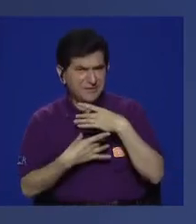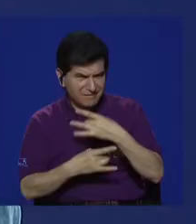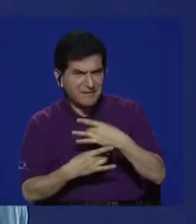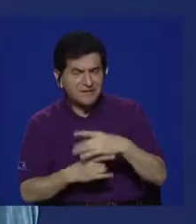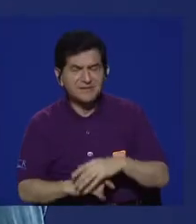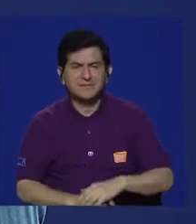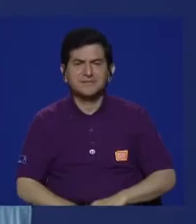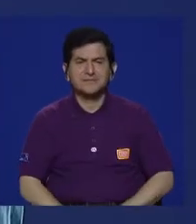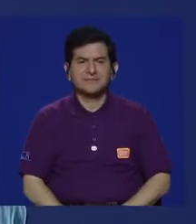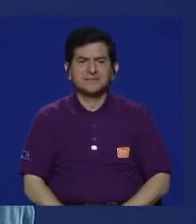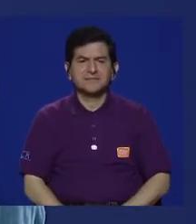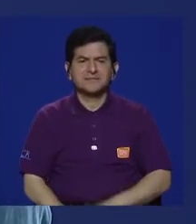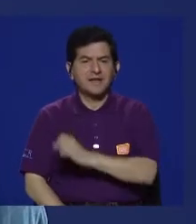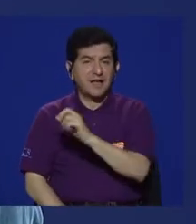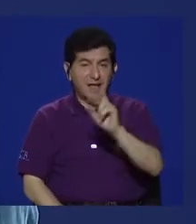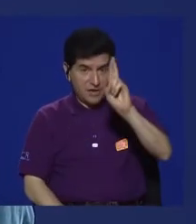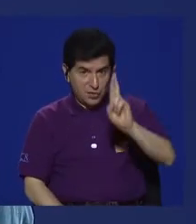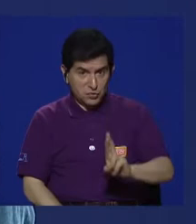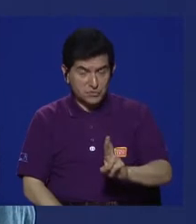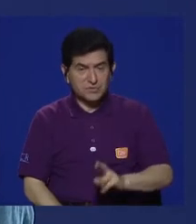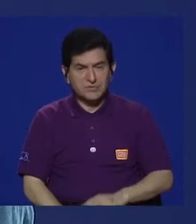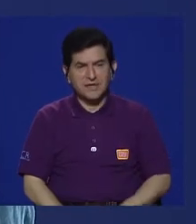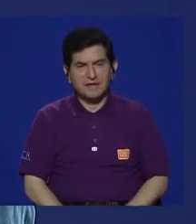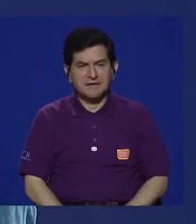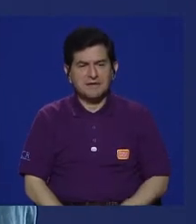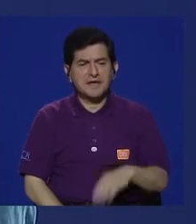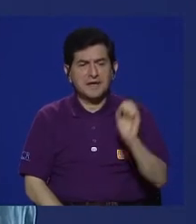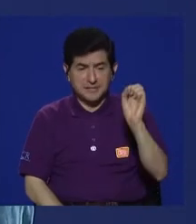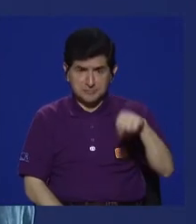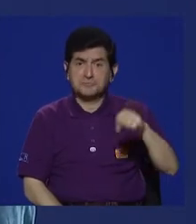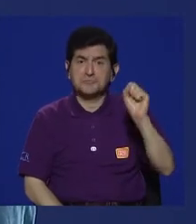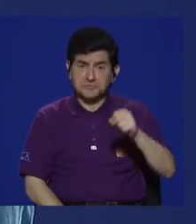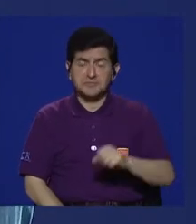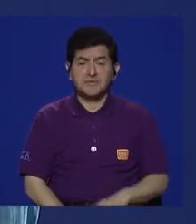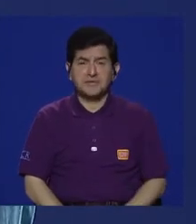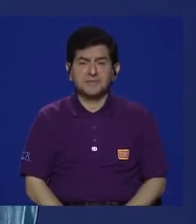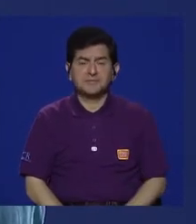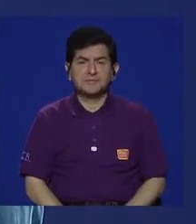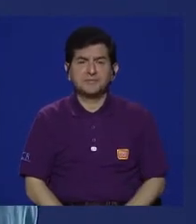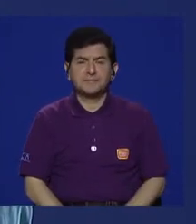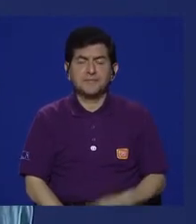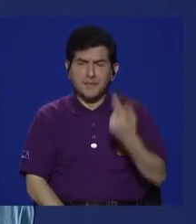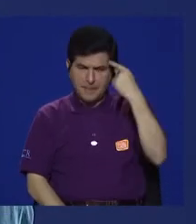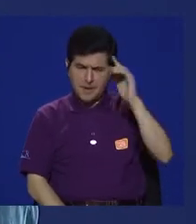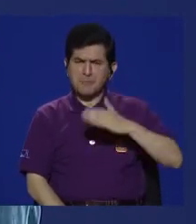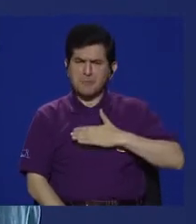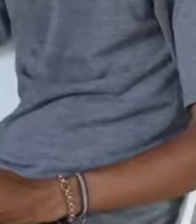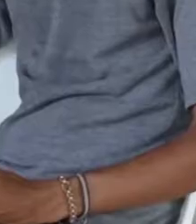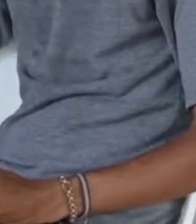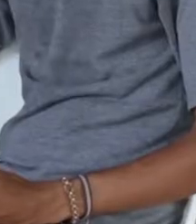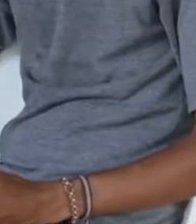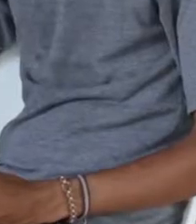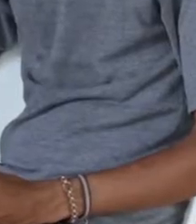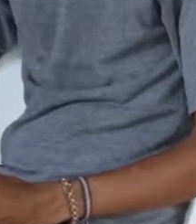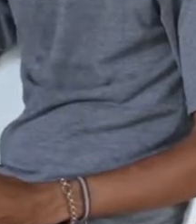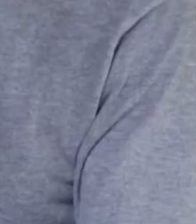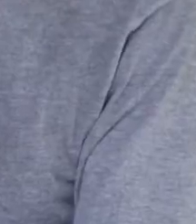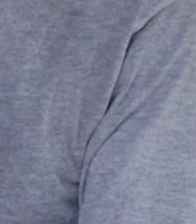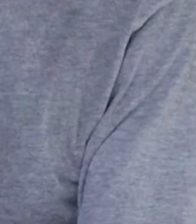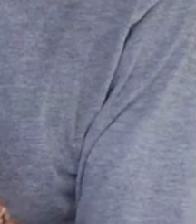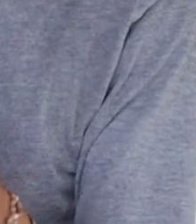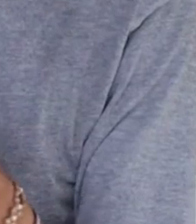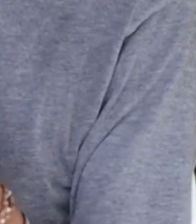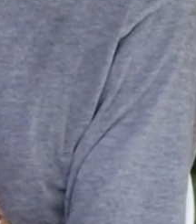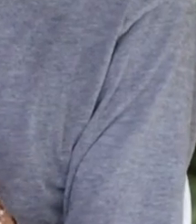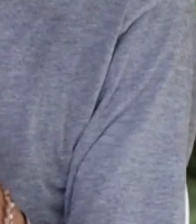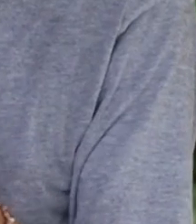eso? ¿En Costa Rica? Sí, especialmente para mí fue muy interesante para ver la